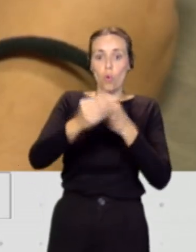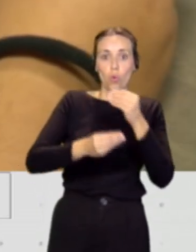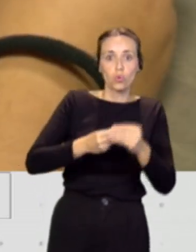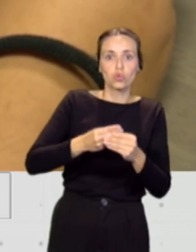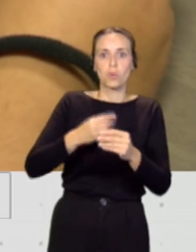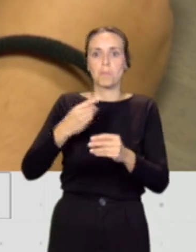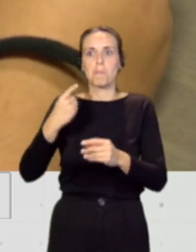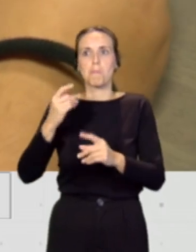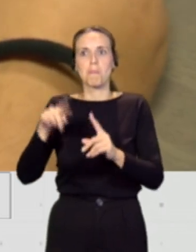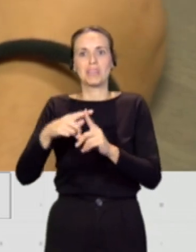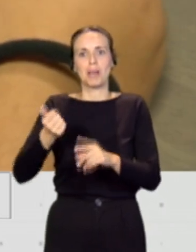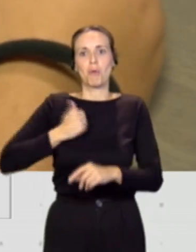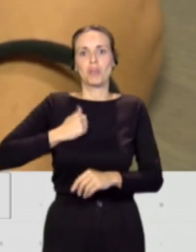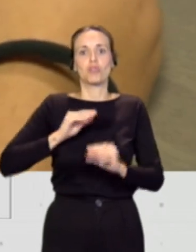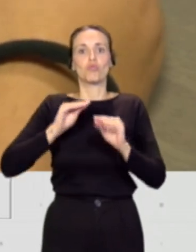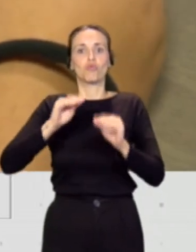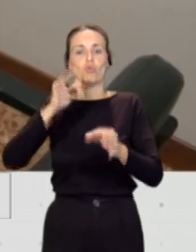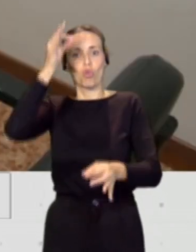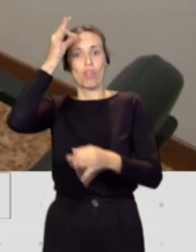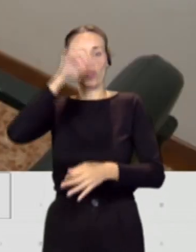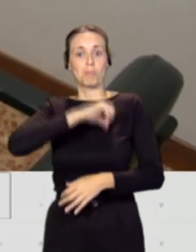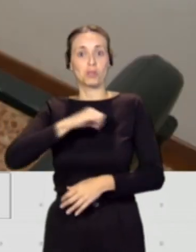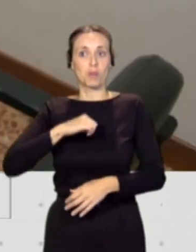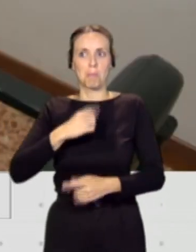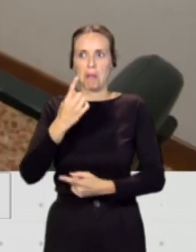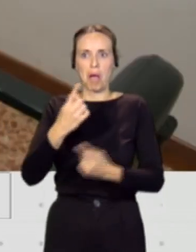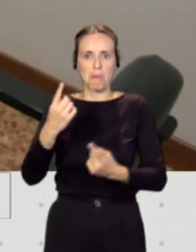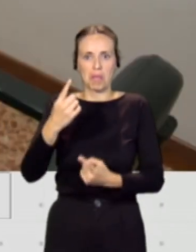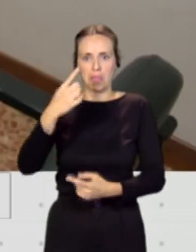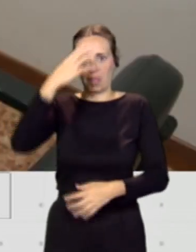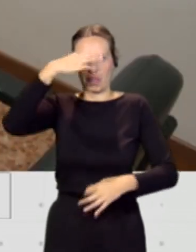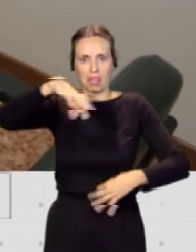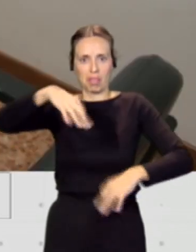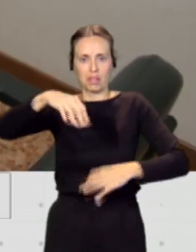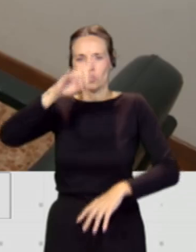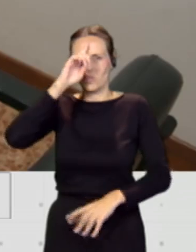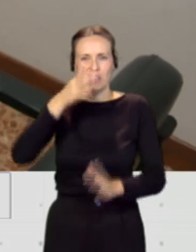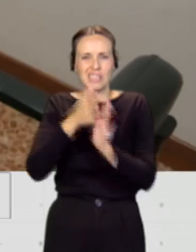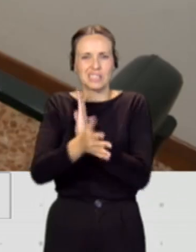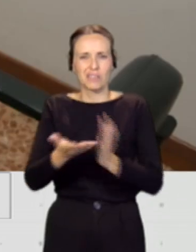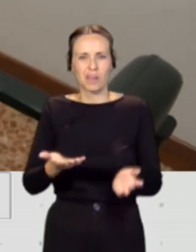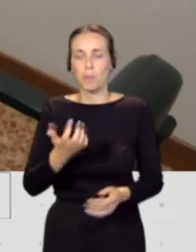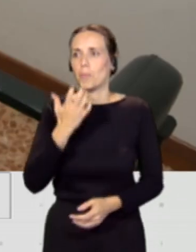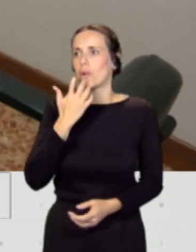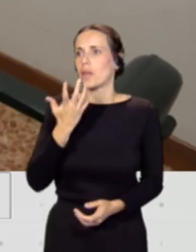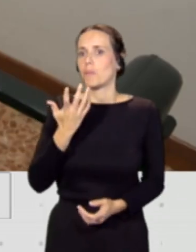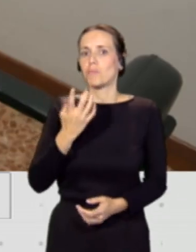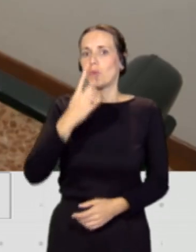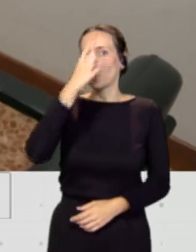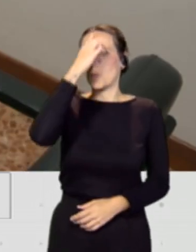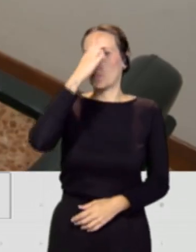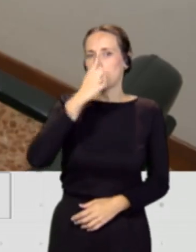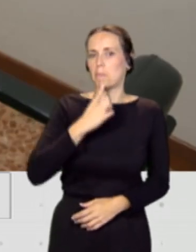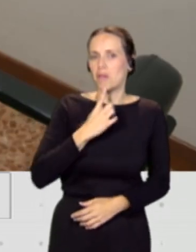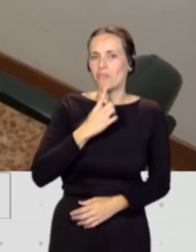carácter personal, muchas veces sin conocimiento realmente de lo que eso significa. O sea, planteamientos, por ejemplo, como los perfilados,